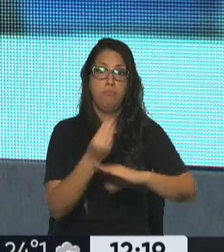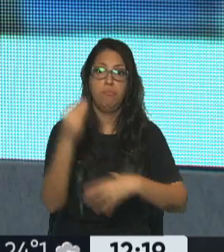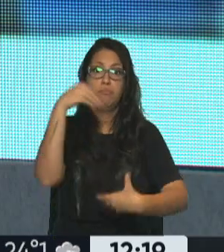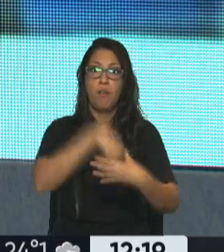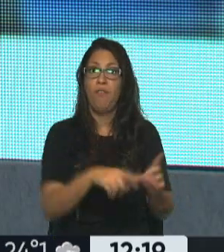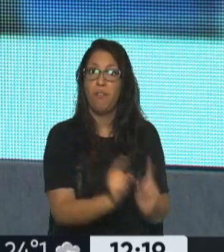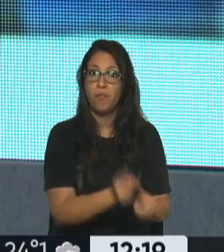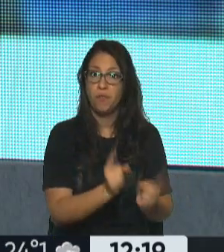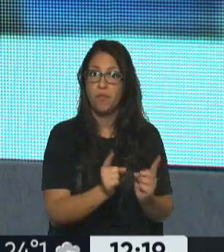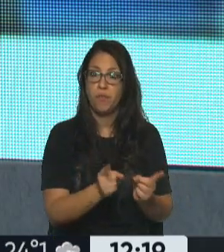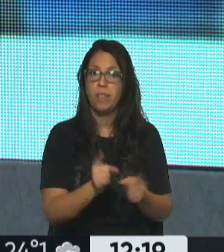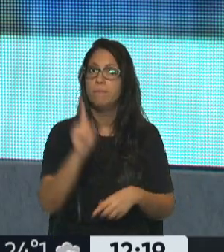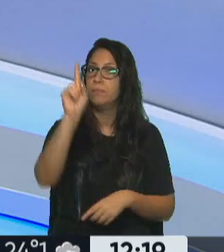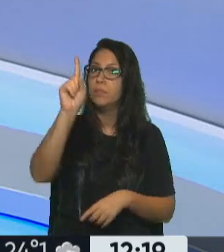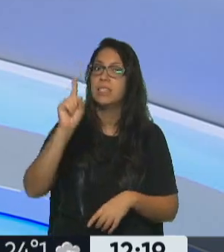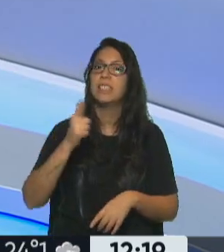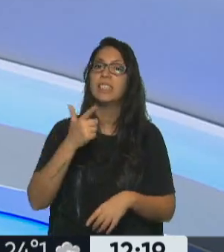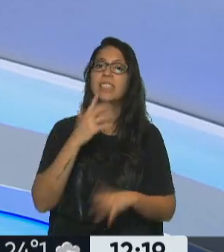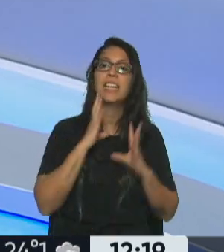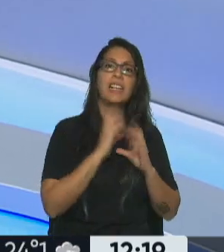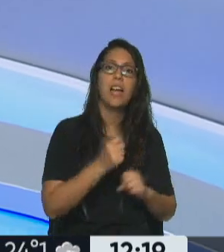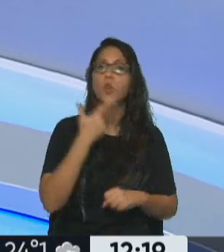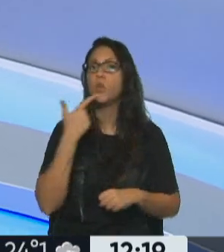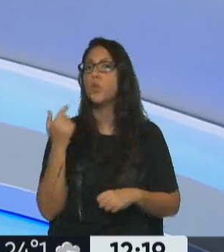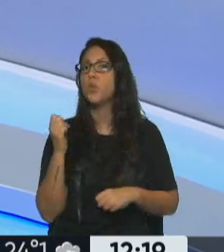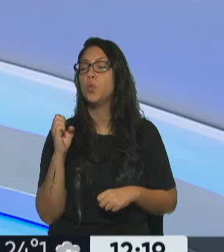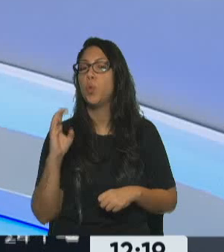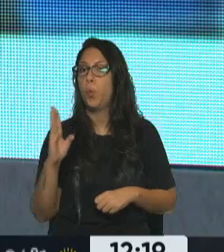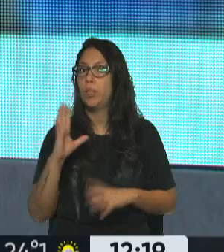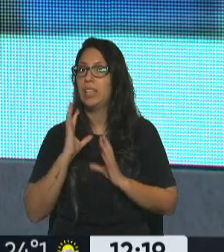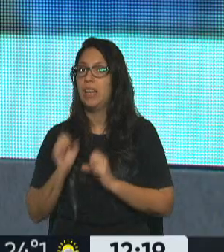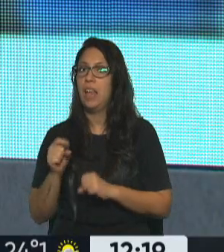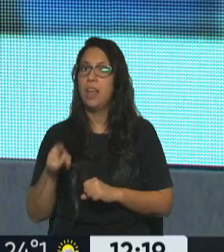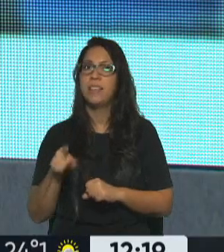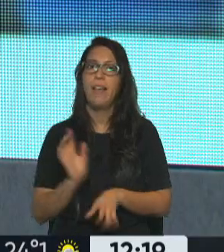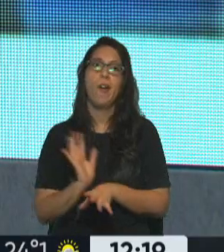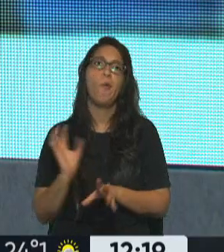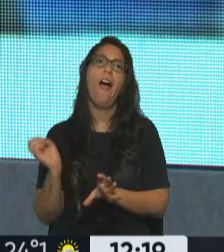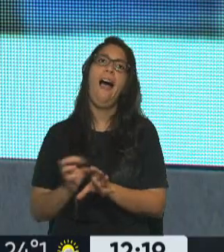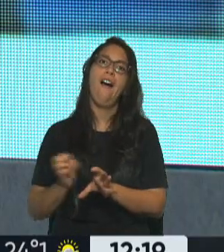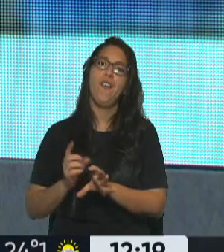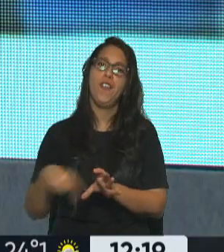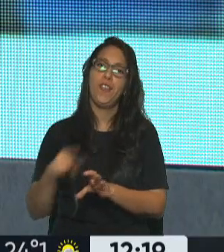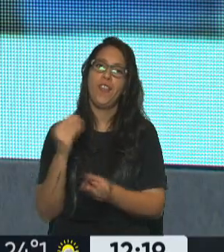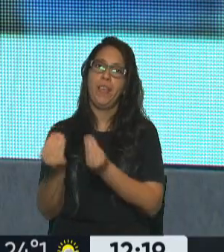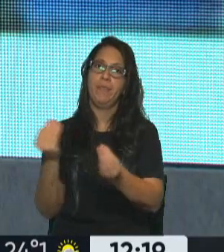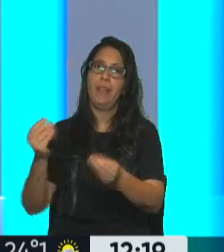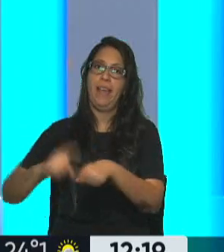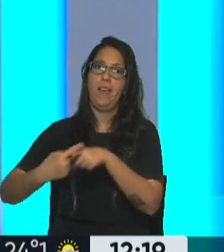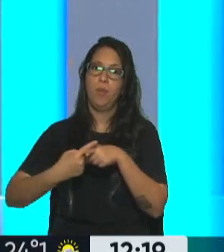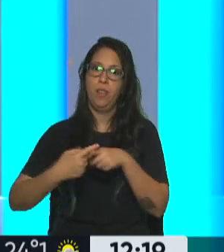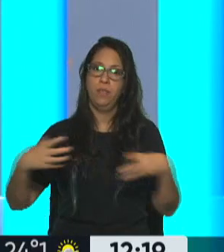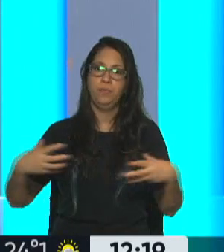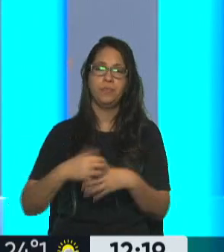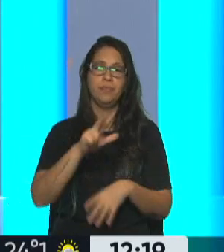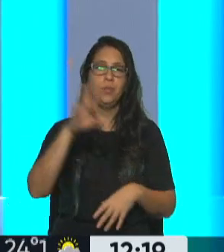trabajando. reducción... Salvo los secretarios y subsecretarios. Ahí está el ahorro que se genera en los puestos políticos. Esa cuenta que hacen de